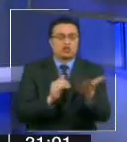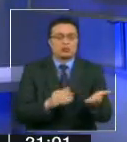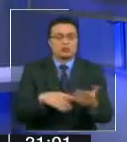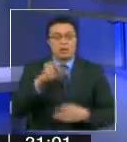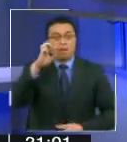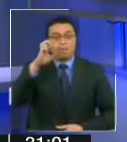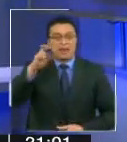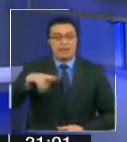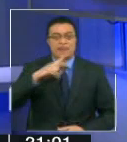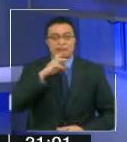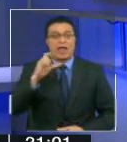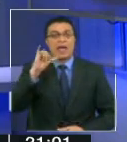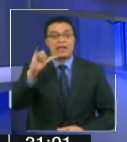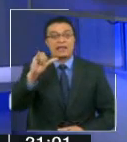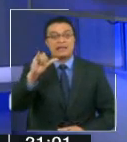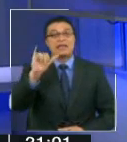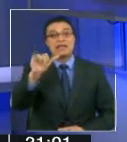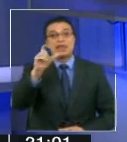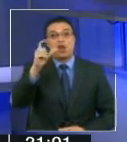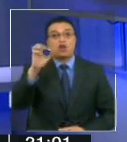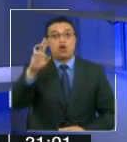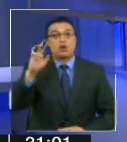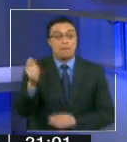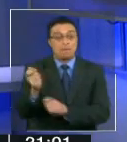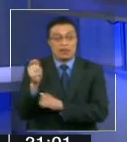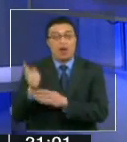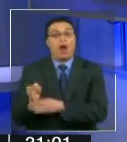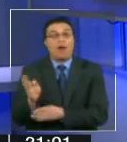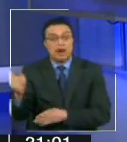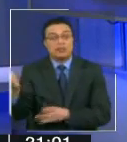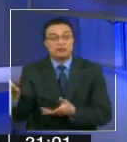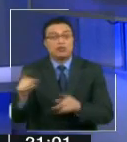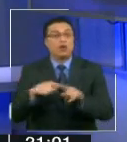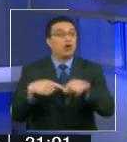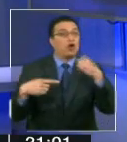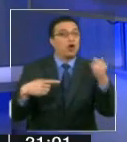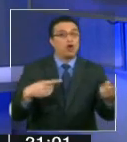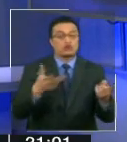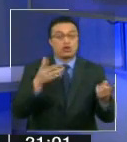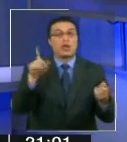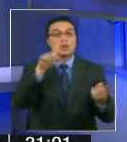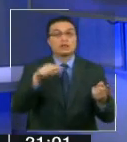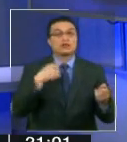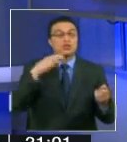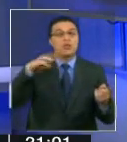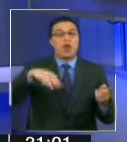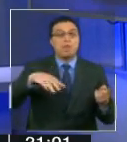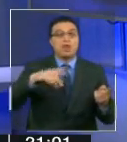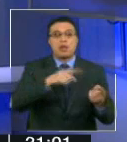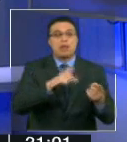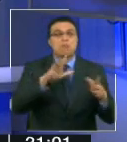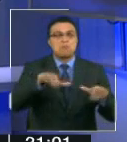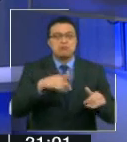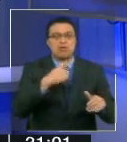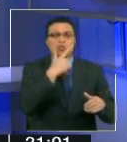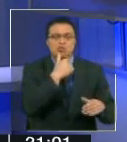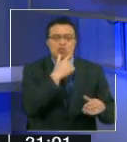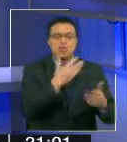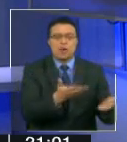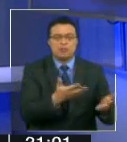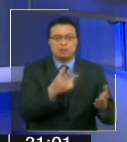Penta y Corpesca avanzan en sus indagaciones, la investigación del enorme caso de SQM sigue generando dudas.